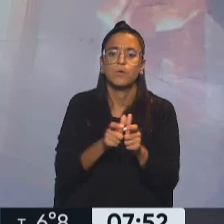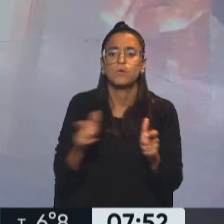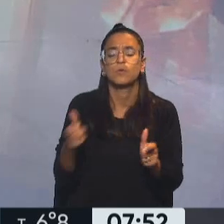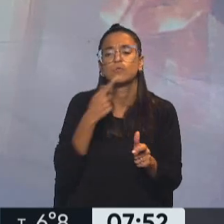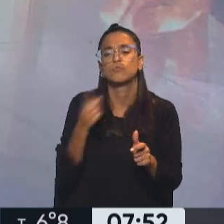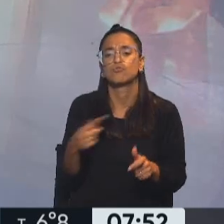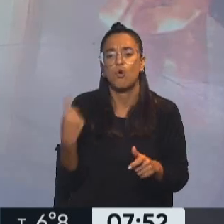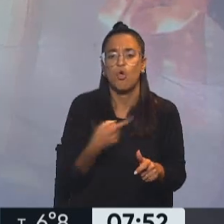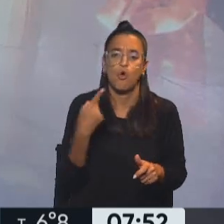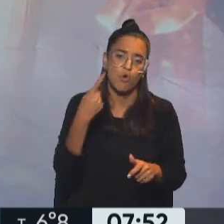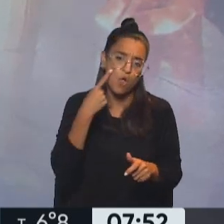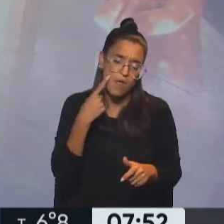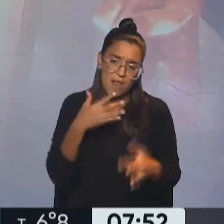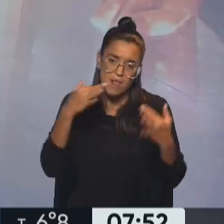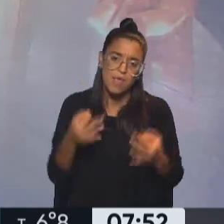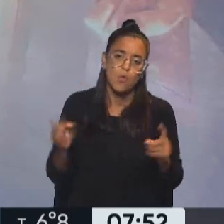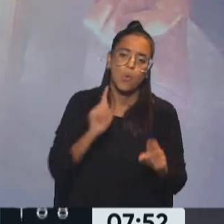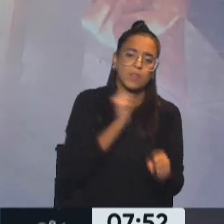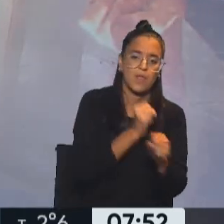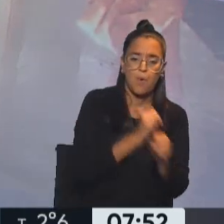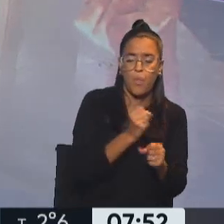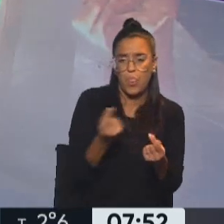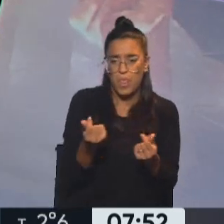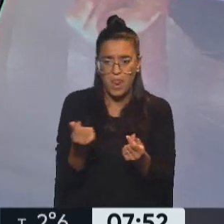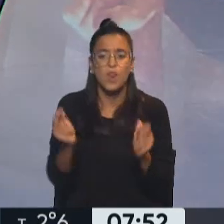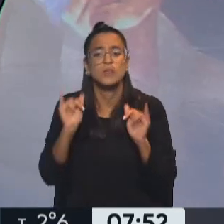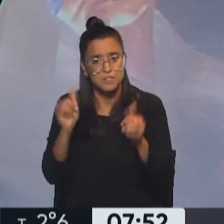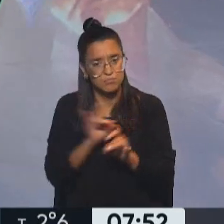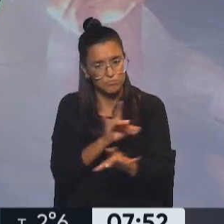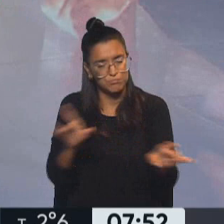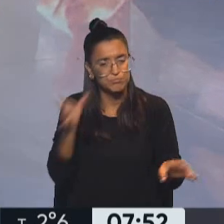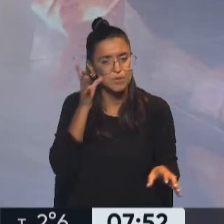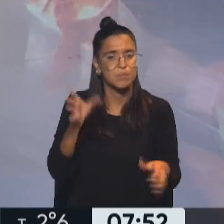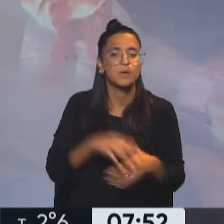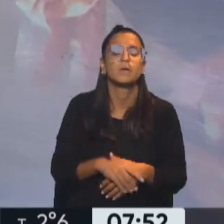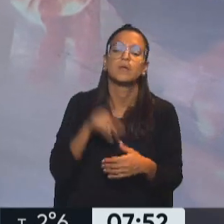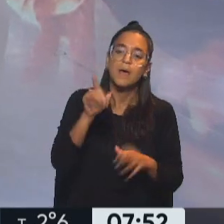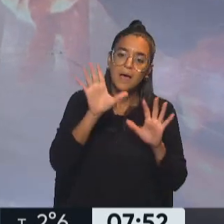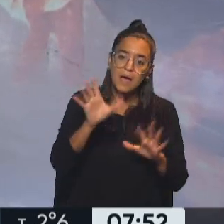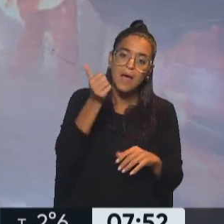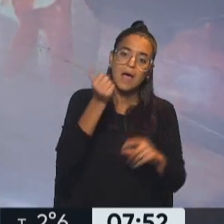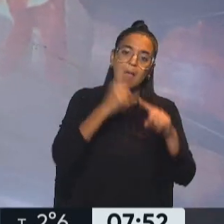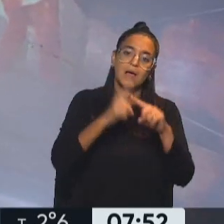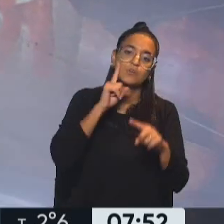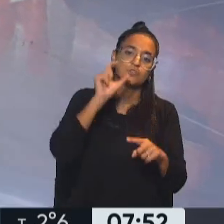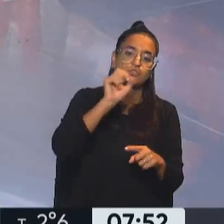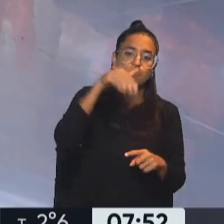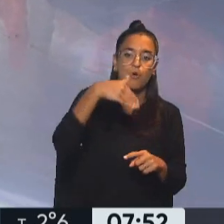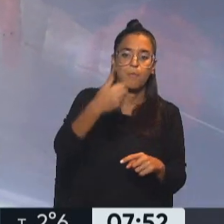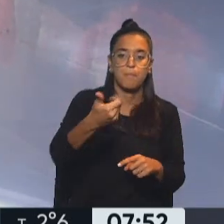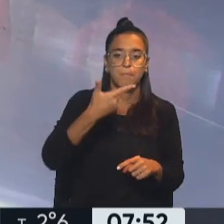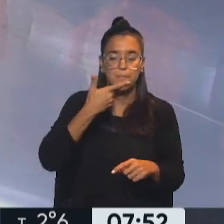todos conocemos que en realidad no es tanto ni el trabajo ni el dinero que genera y sí la contaminación. De eso trata Axiomas, la verdad